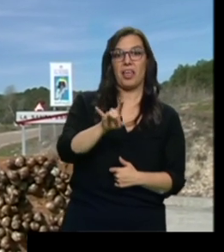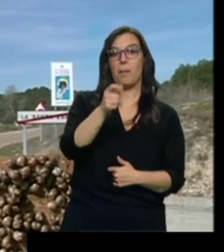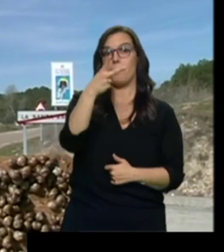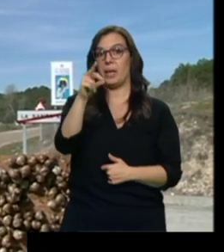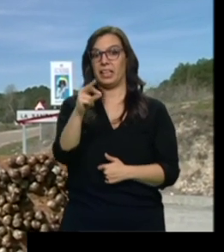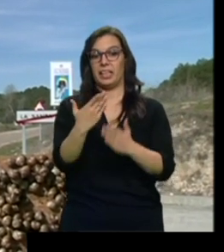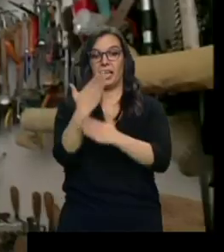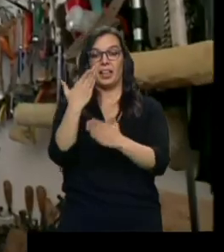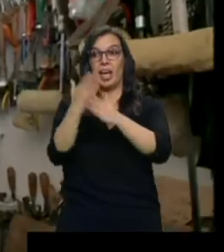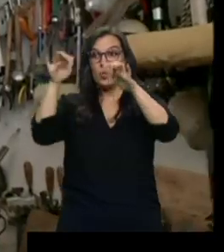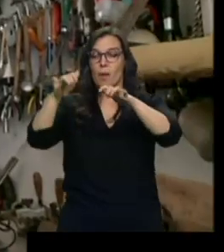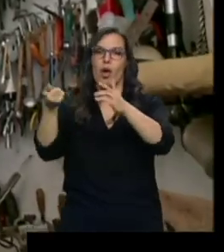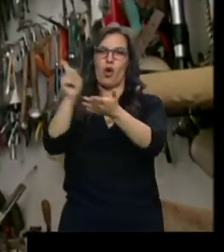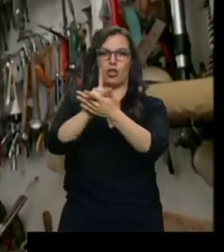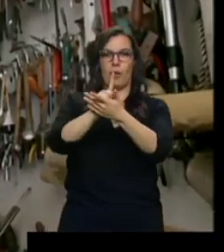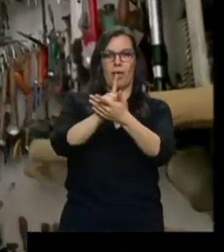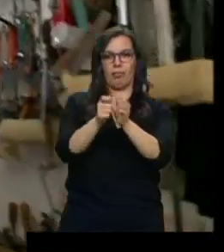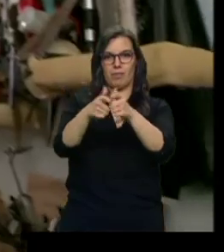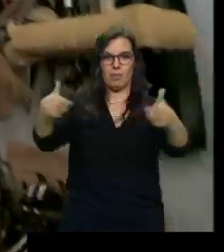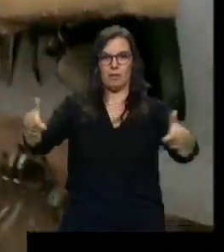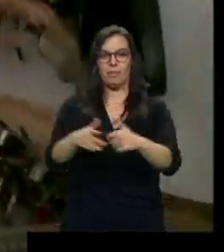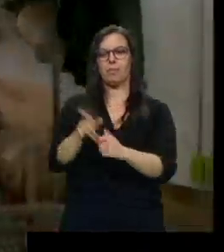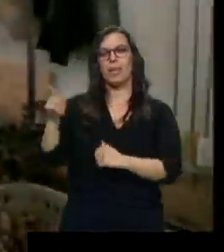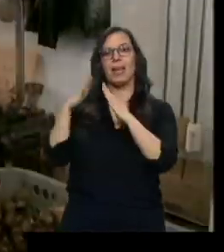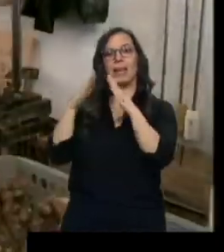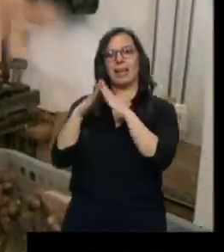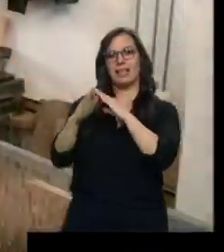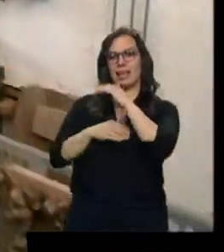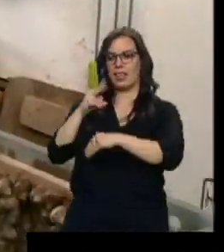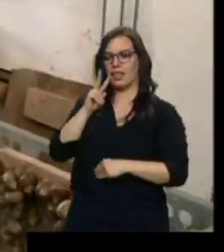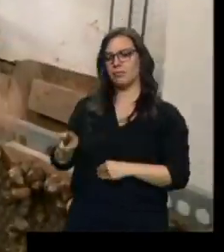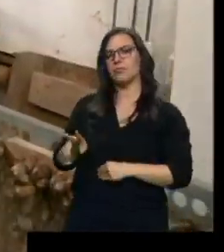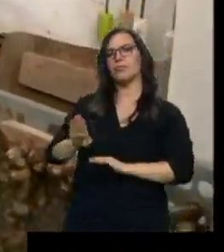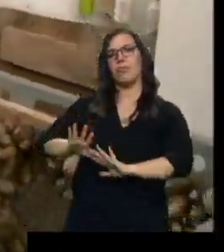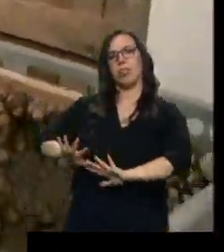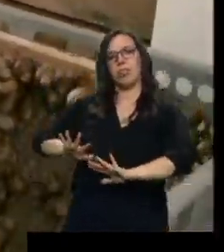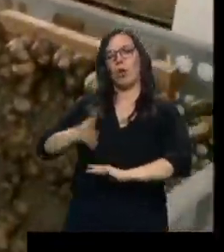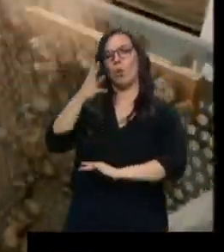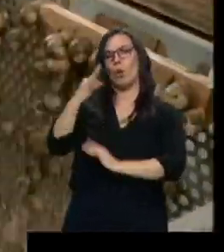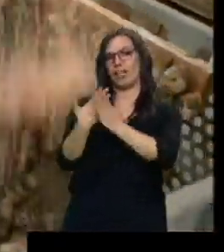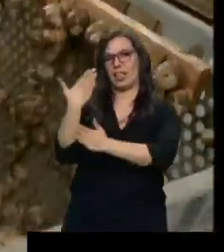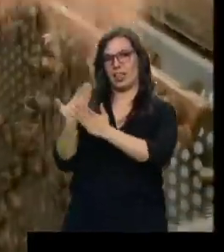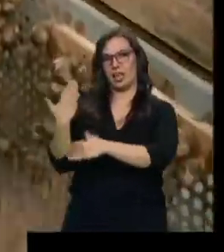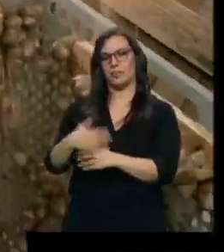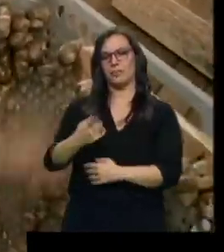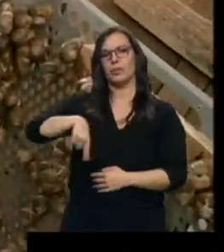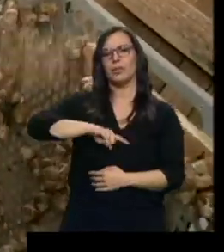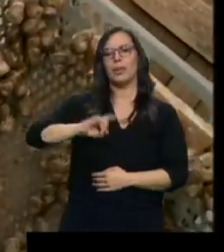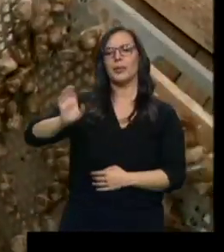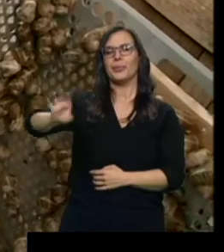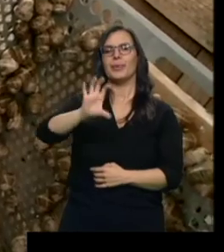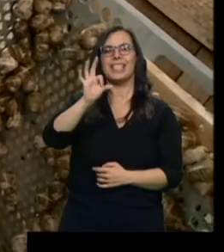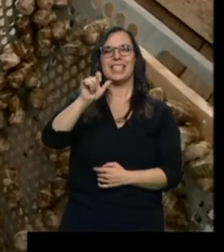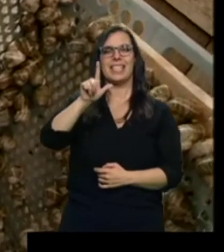vuelven a salir otra vez. Una vez en casa, Fernando los mantiene en estos cajones unos 40 días. Nosotros nos gusta echar salvado porque el